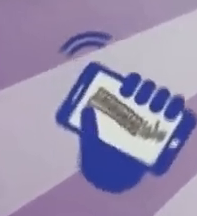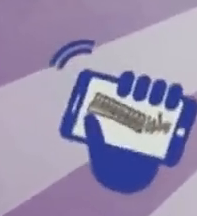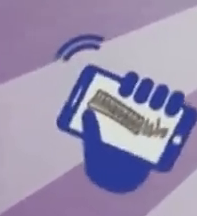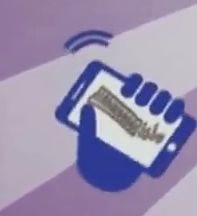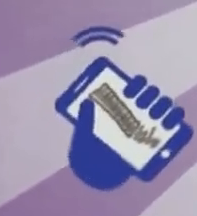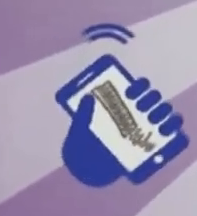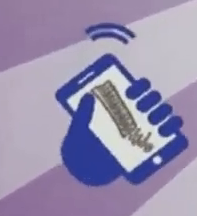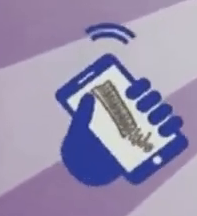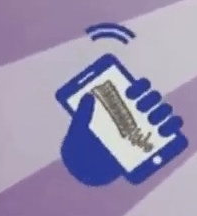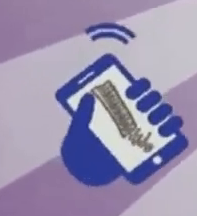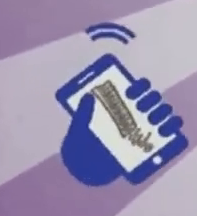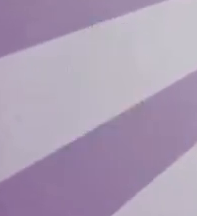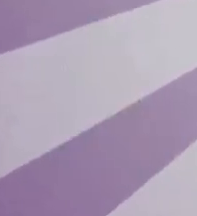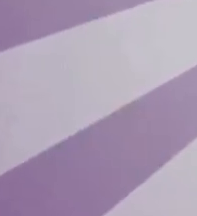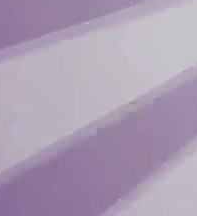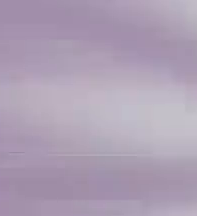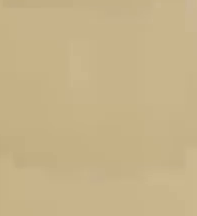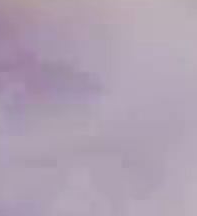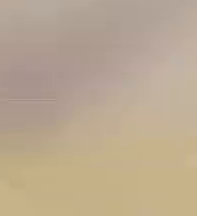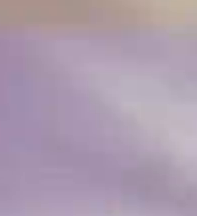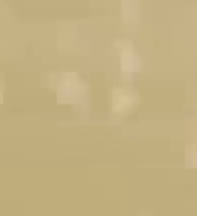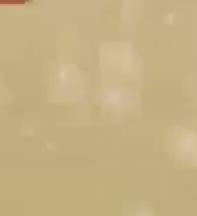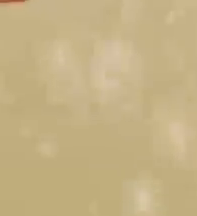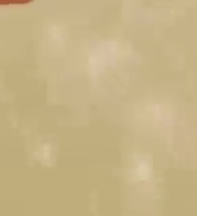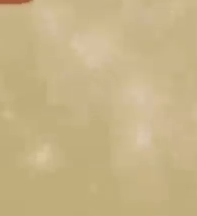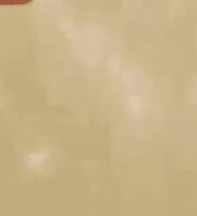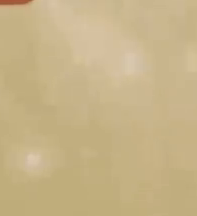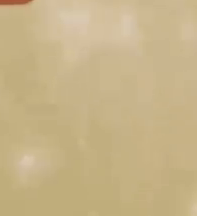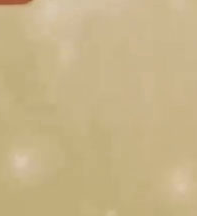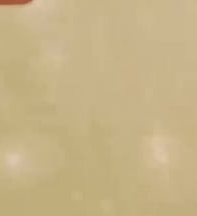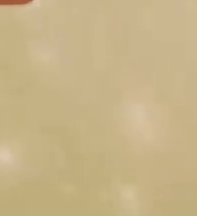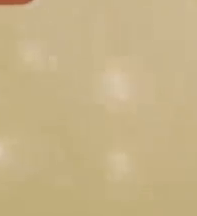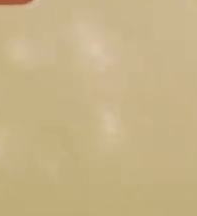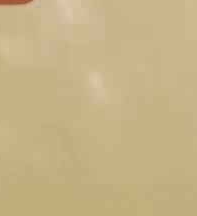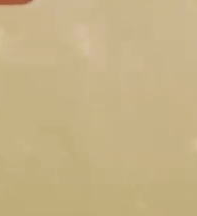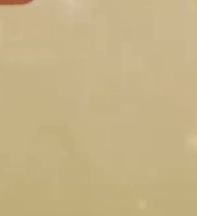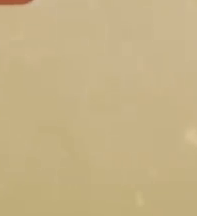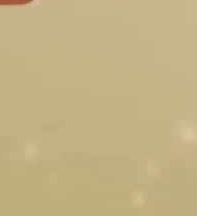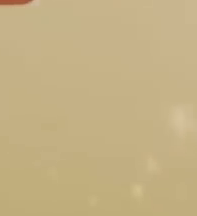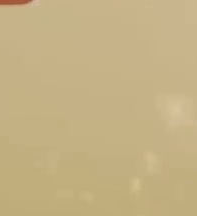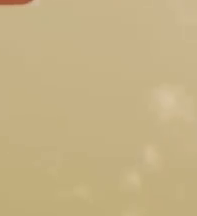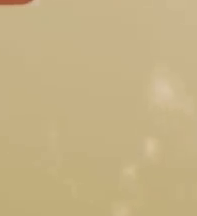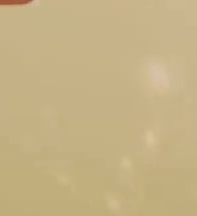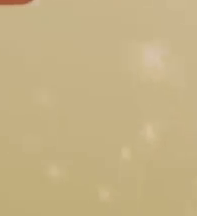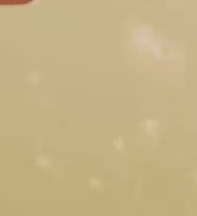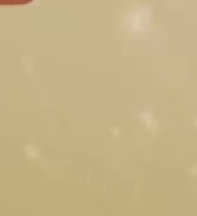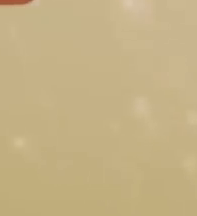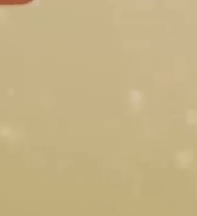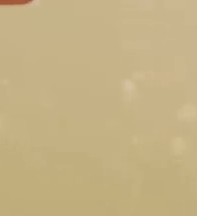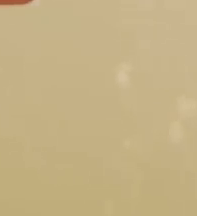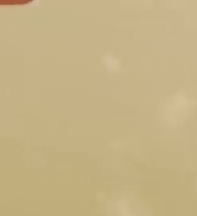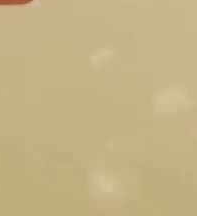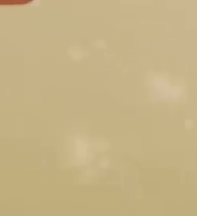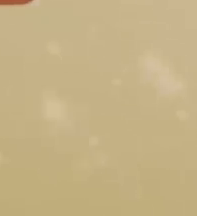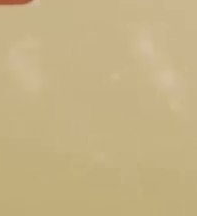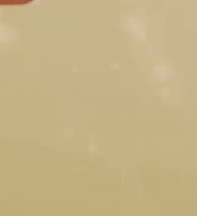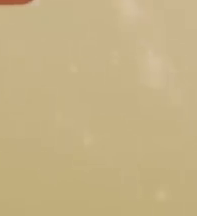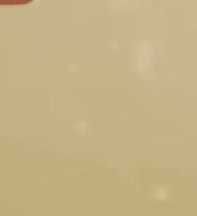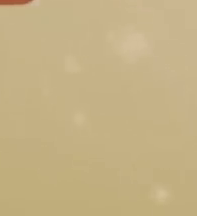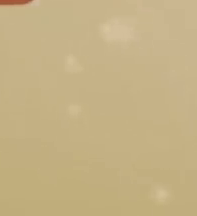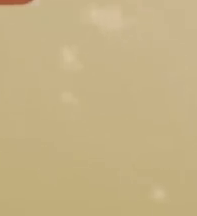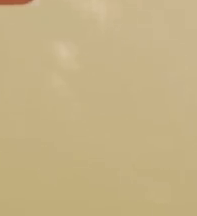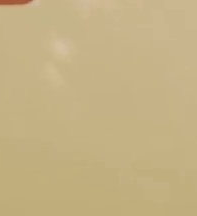-0797 o escríbanos a nuestro correo electrónico minuticochaus.com